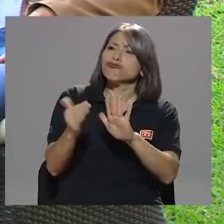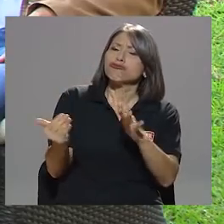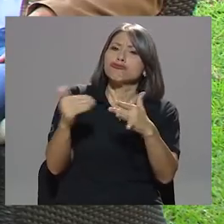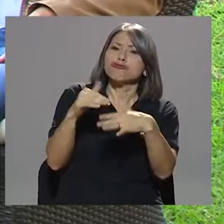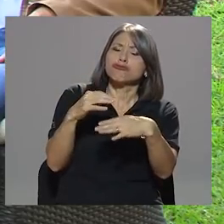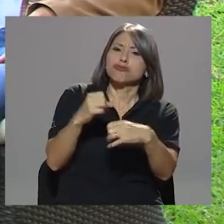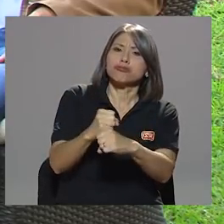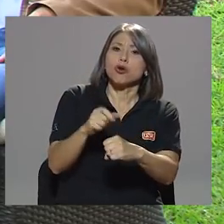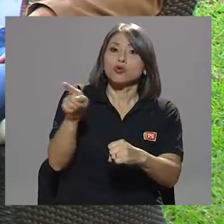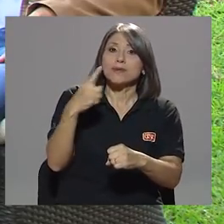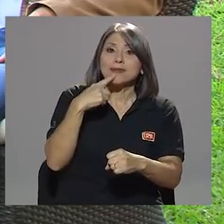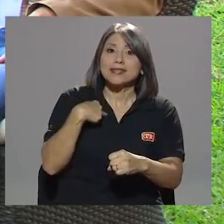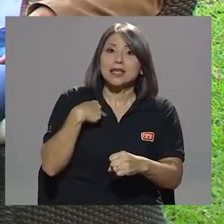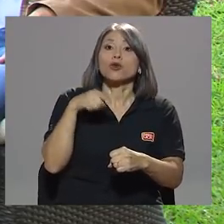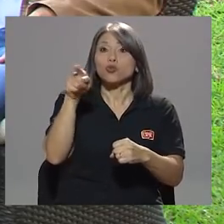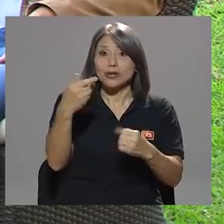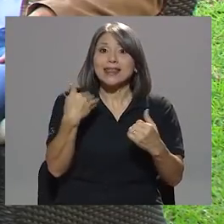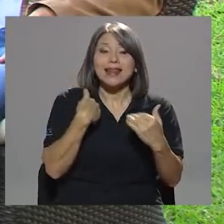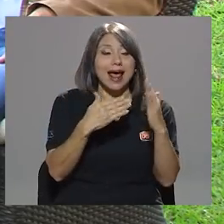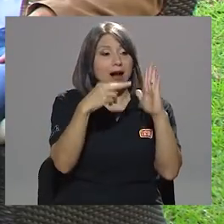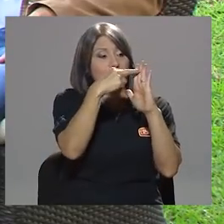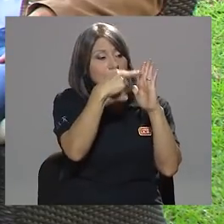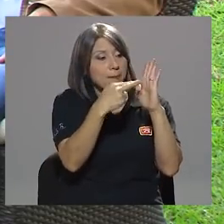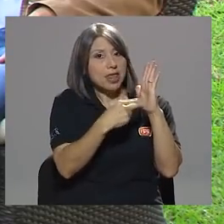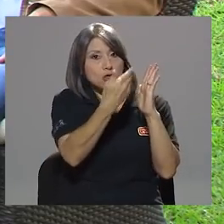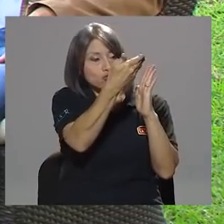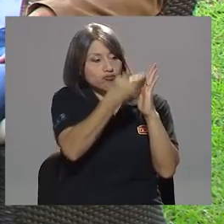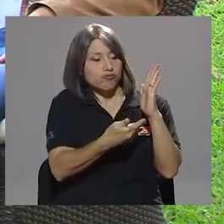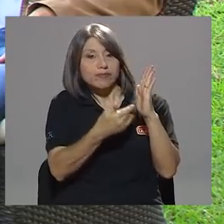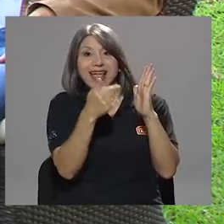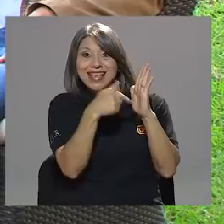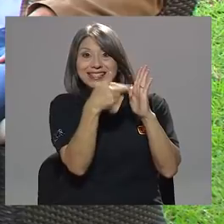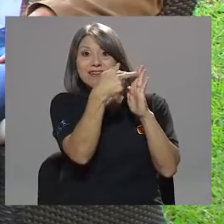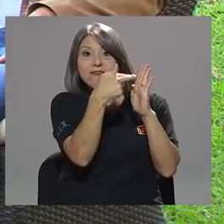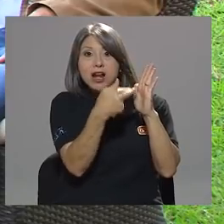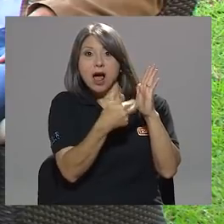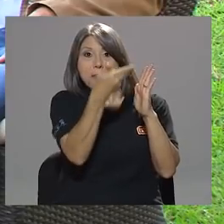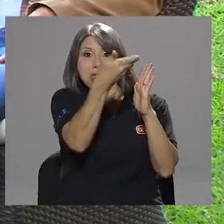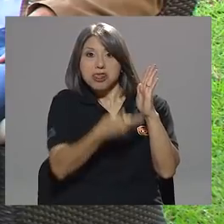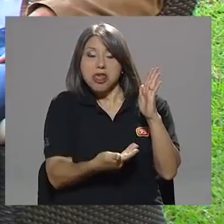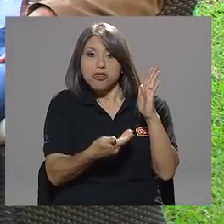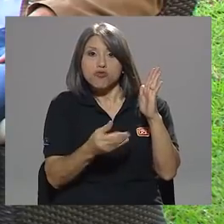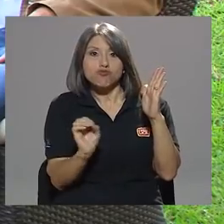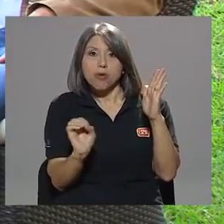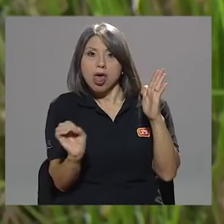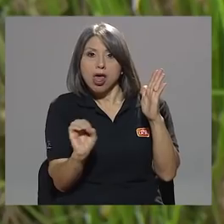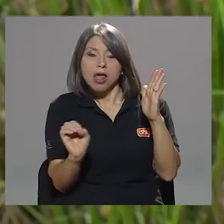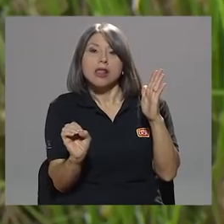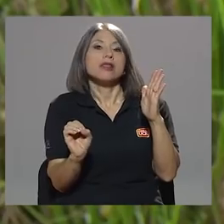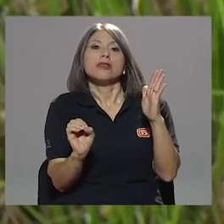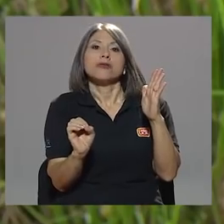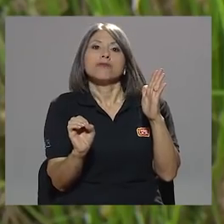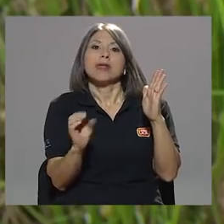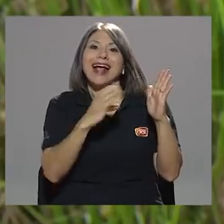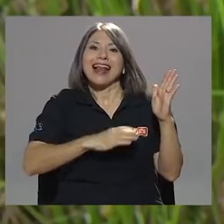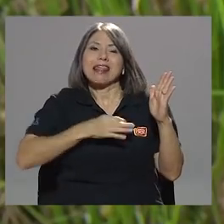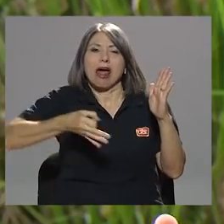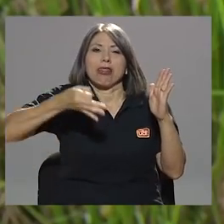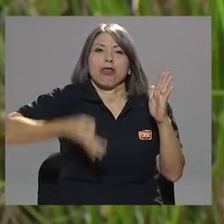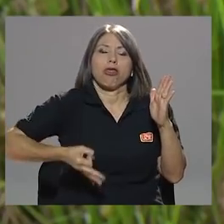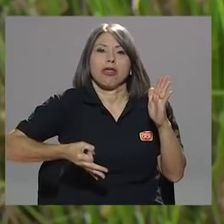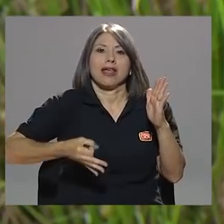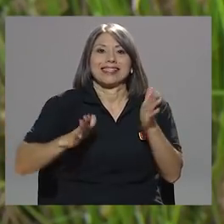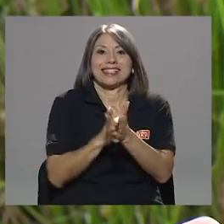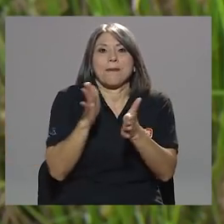que usted tenía un reglamento de frente, un reglamento que en este caso en particular no tenía las calidades del cemento que usted